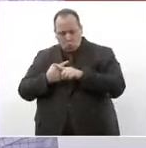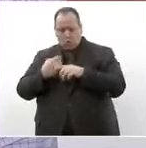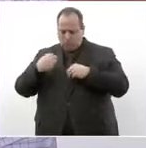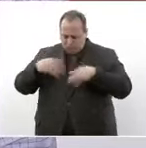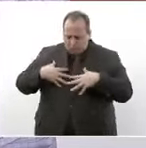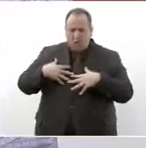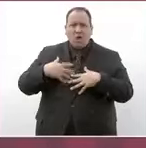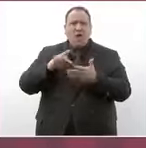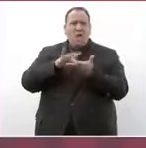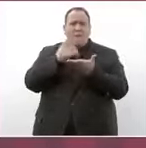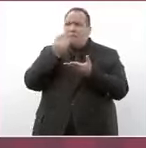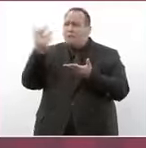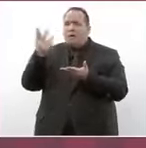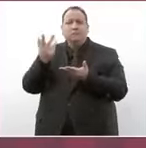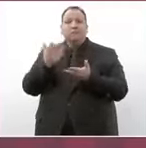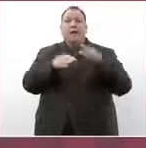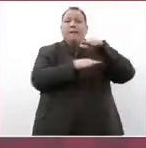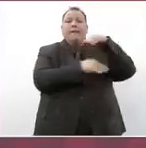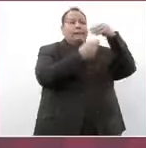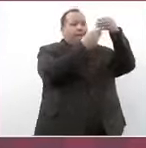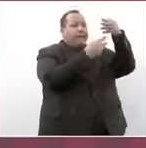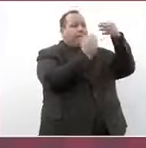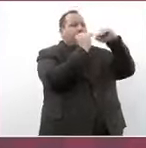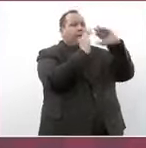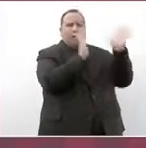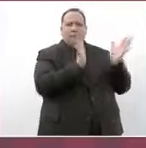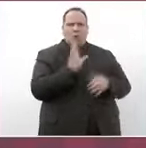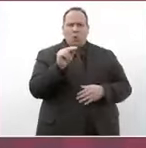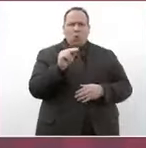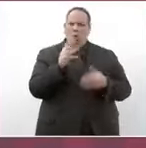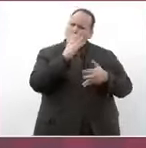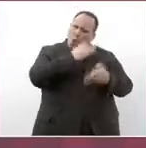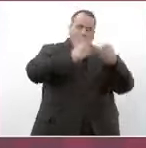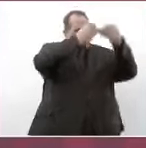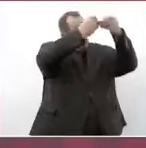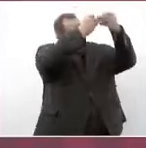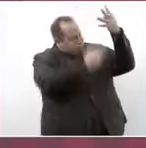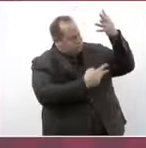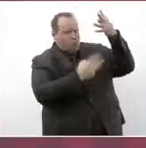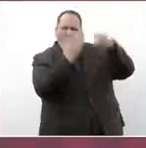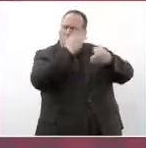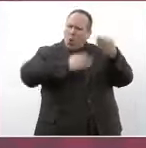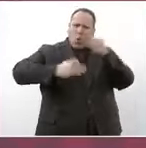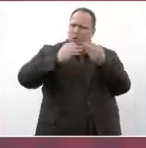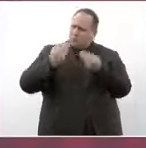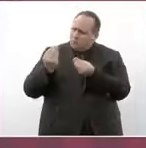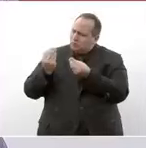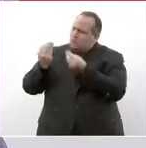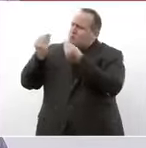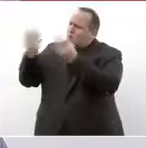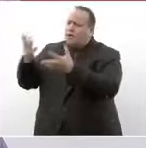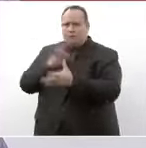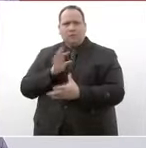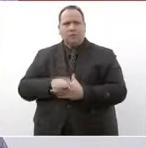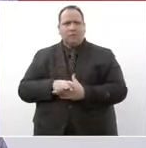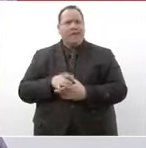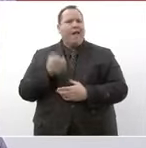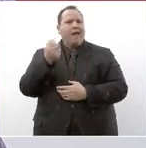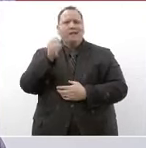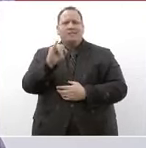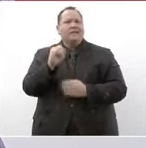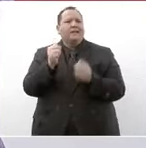medicamentos no sólo el cuadro básico sino todos los medicamentos eso es